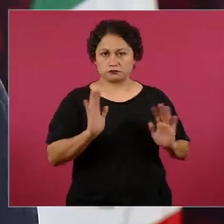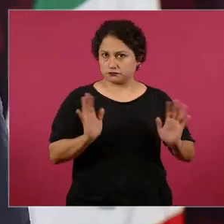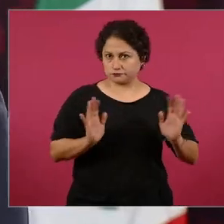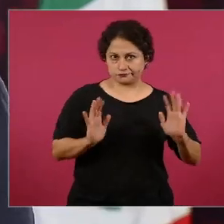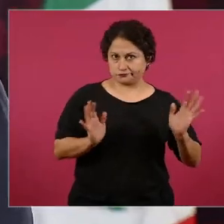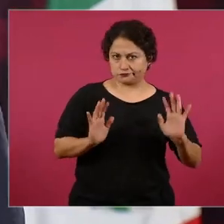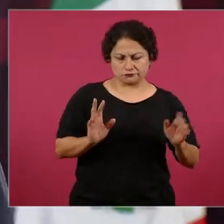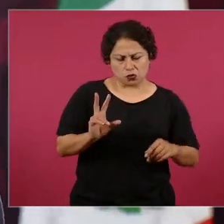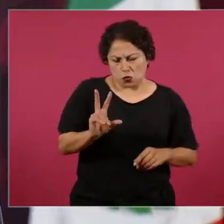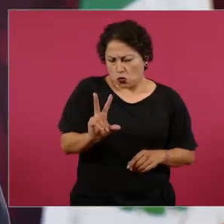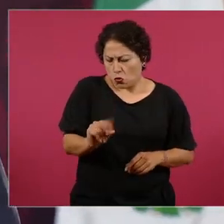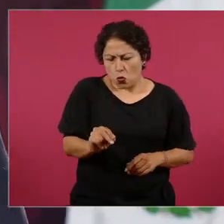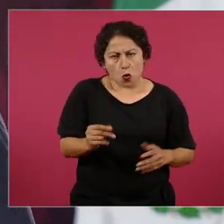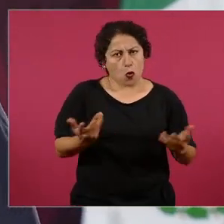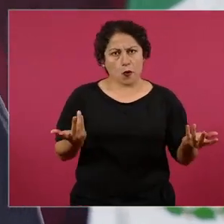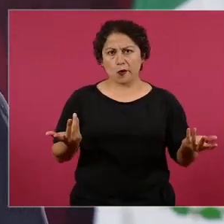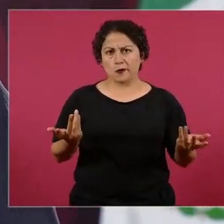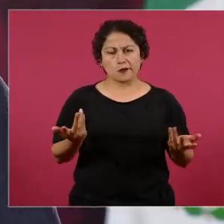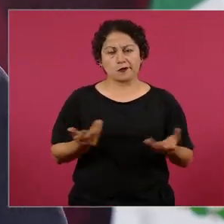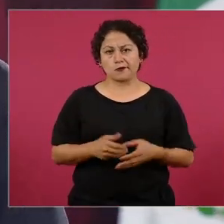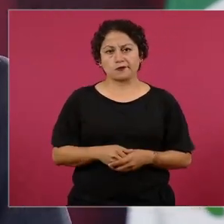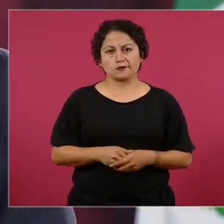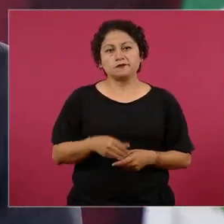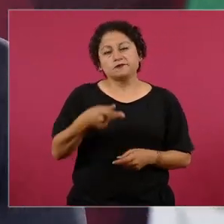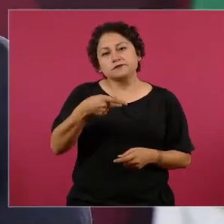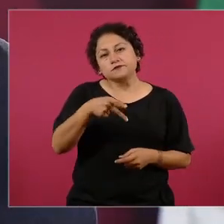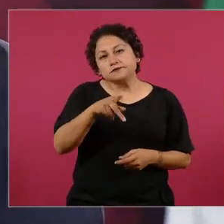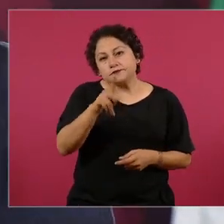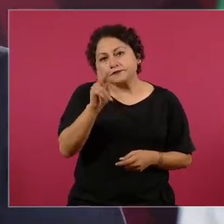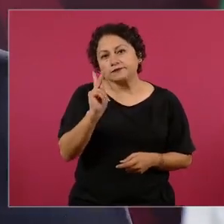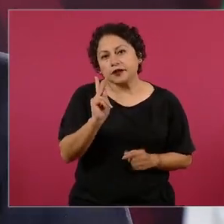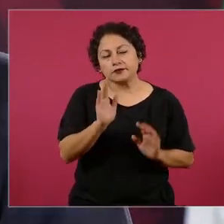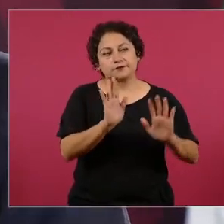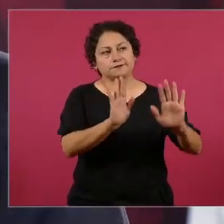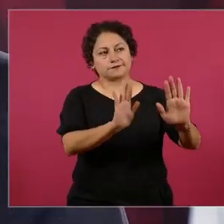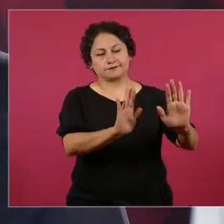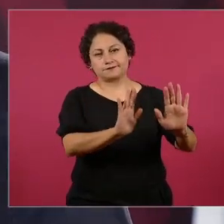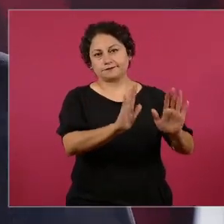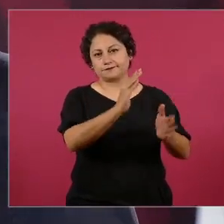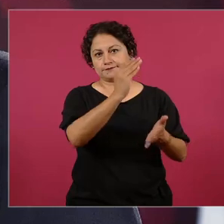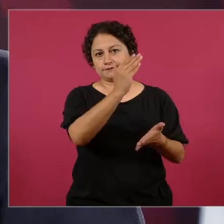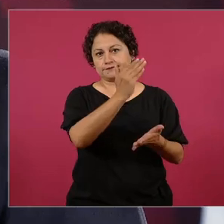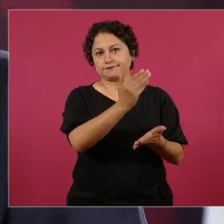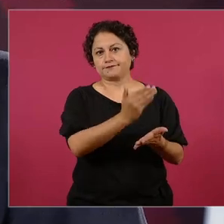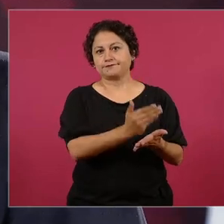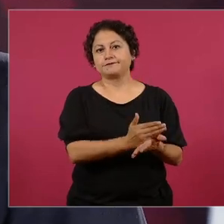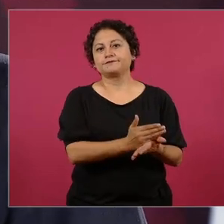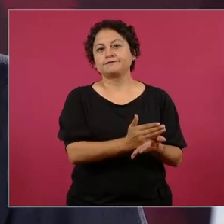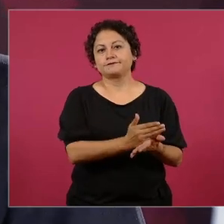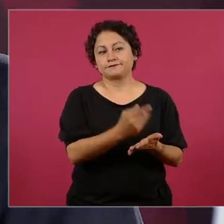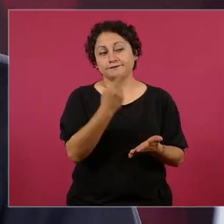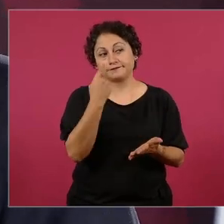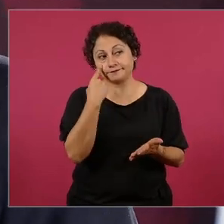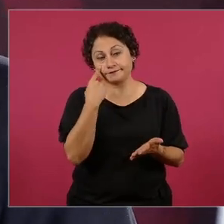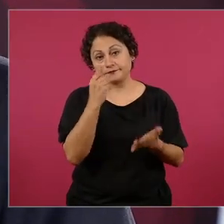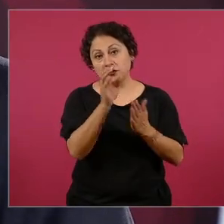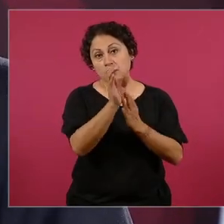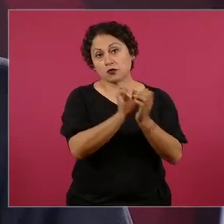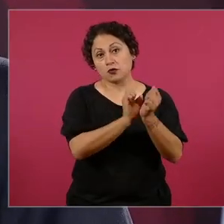eso no pero sí tenemos que leer la Constitución